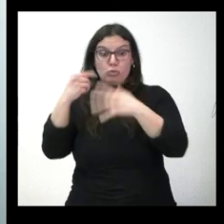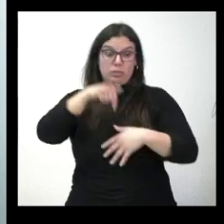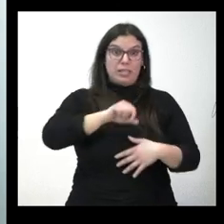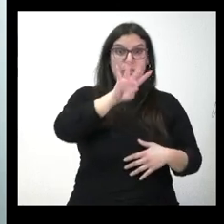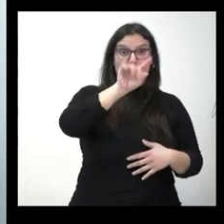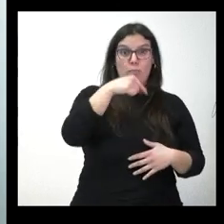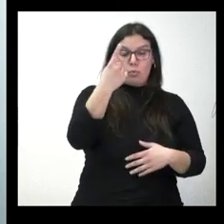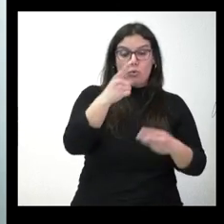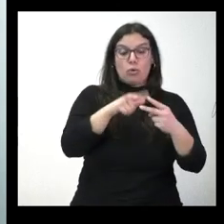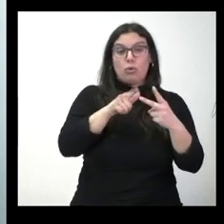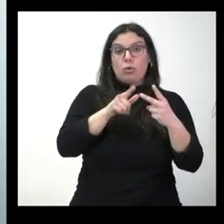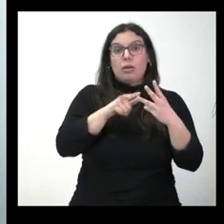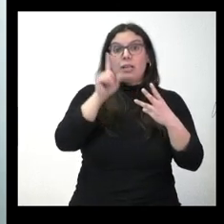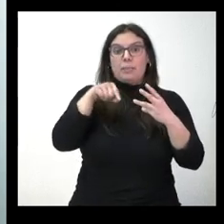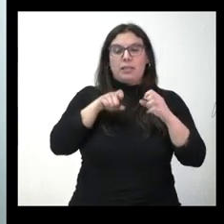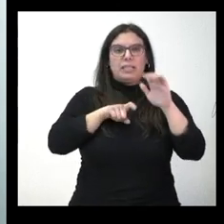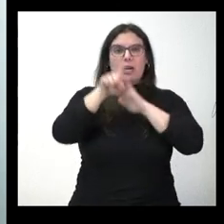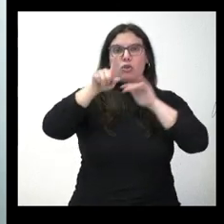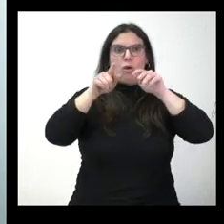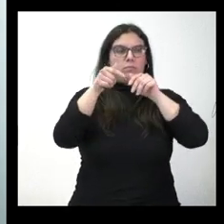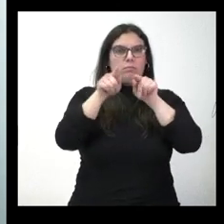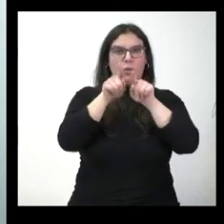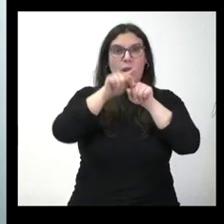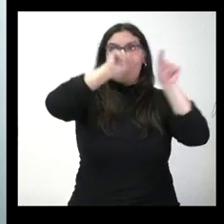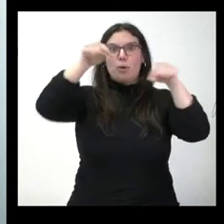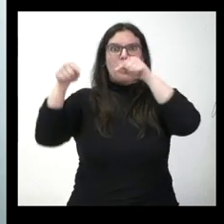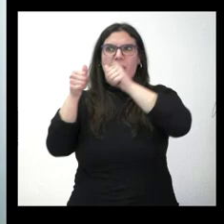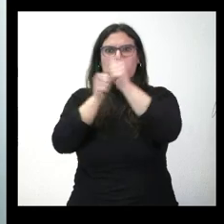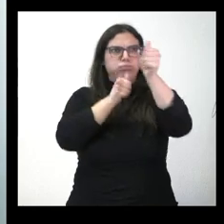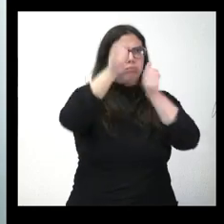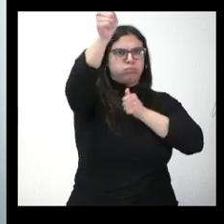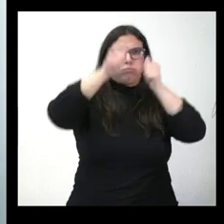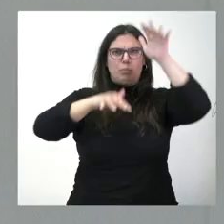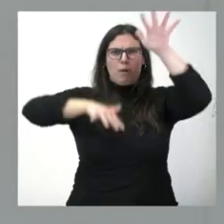tenemos un desarrollo desequilibrado ¿qué están haciendo para revertir esto? Gracias